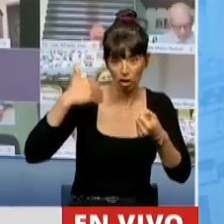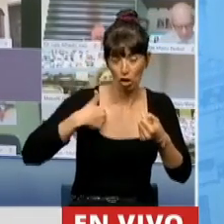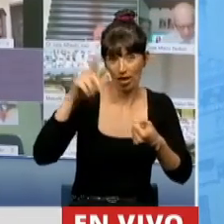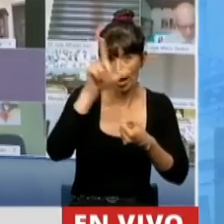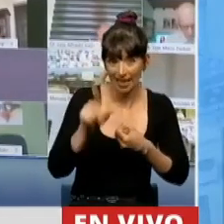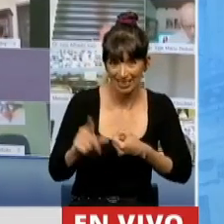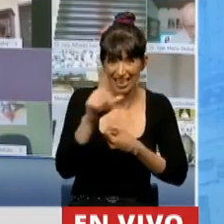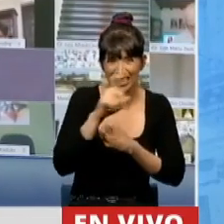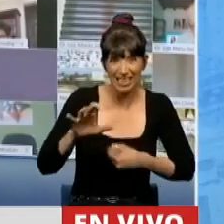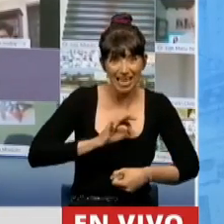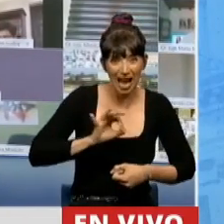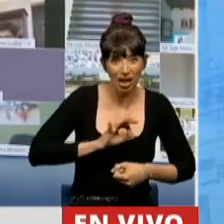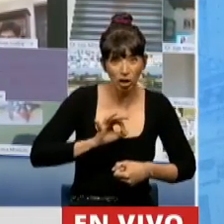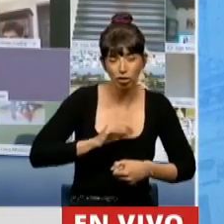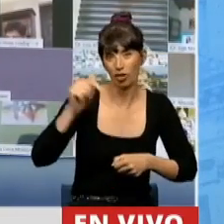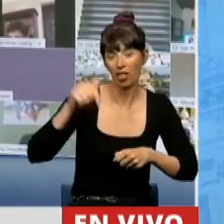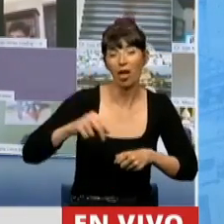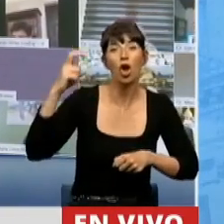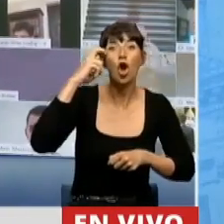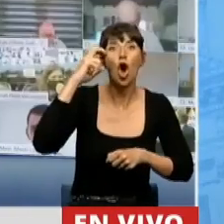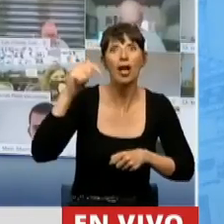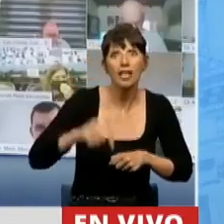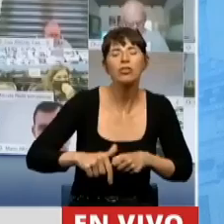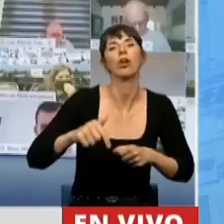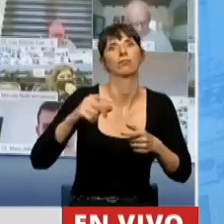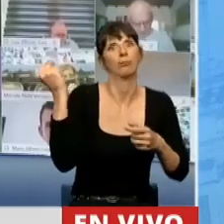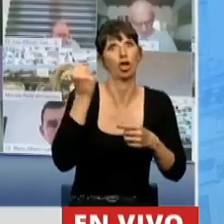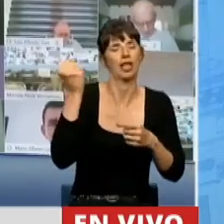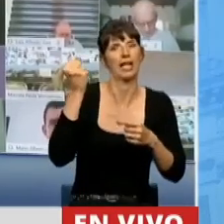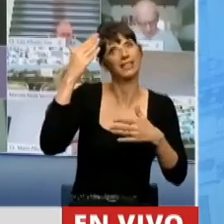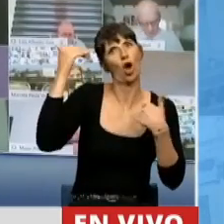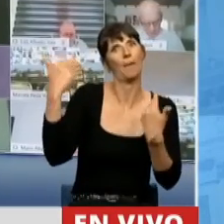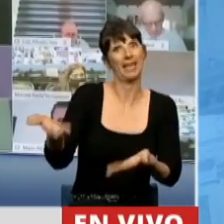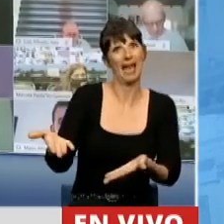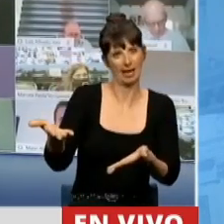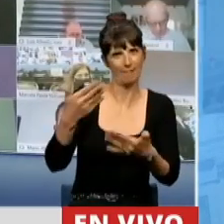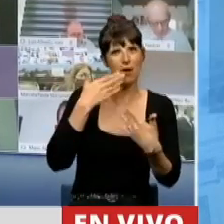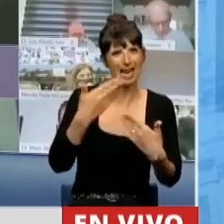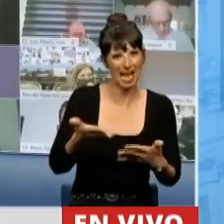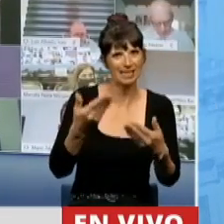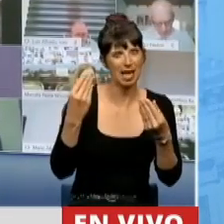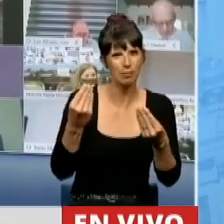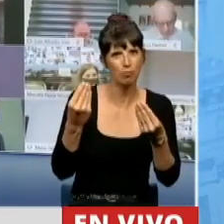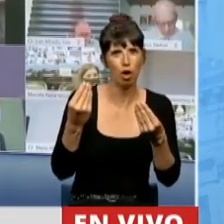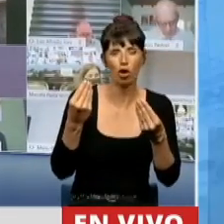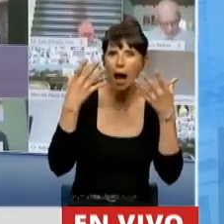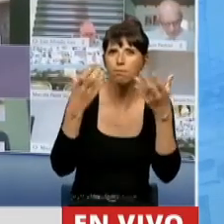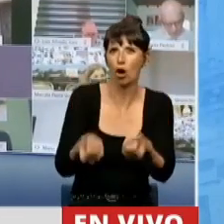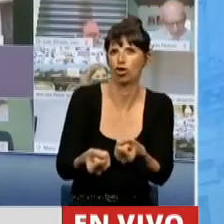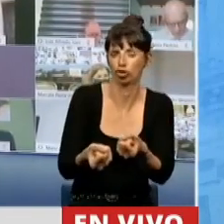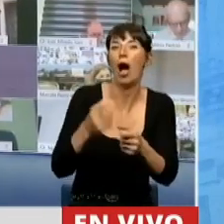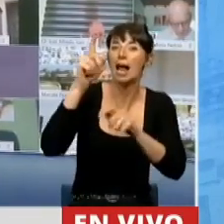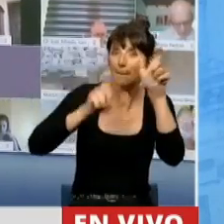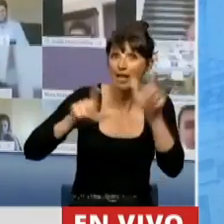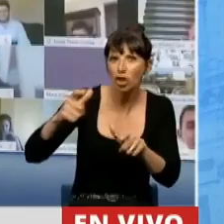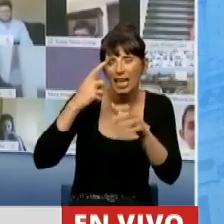desde la Casa del Pueblo de la Nación, va este justo reconocimiento por el aporte a la comunidad argentina, a sus pioneros, al